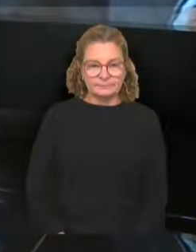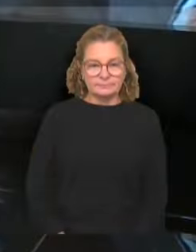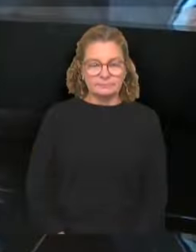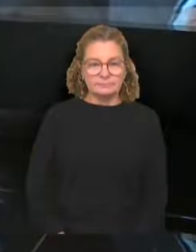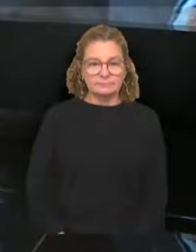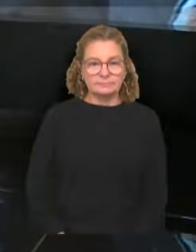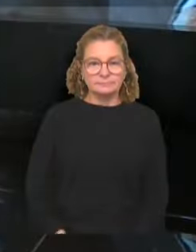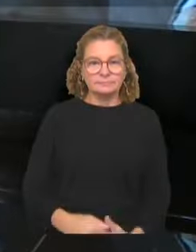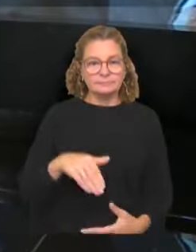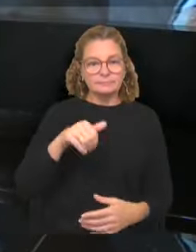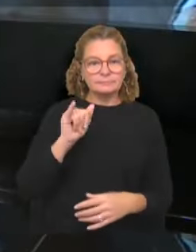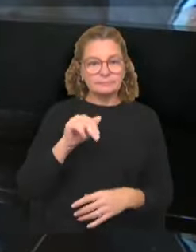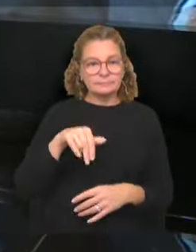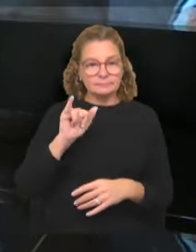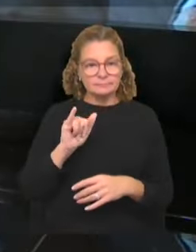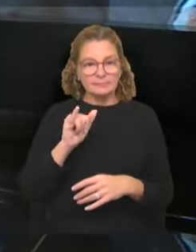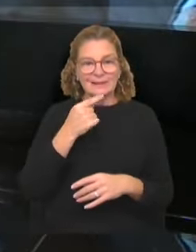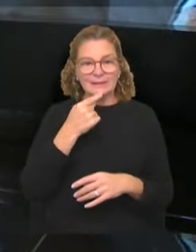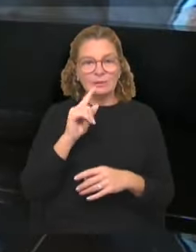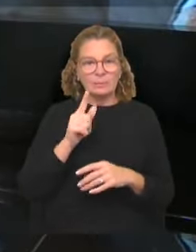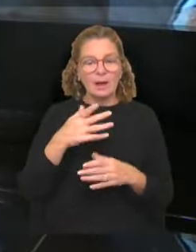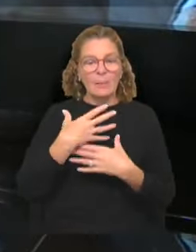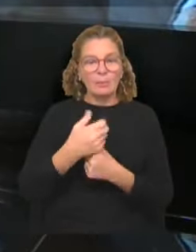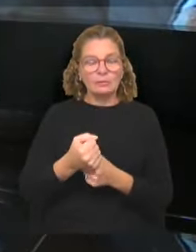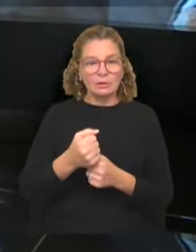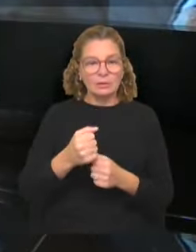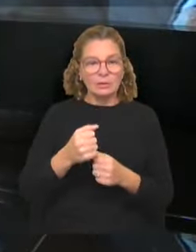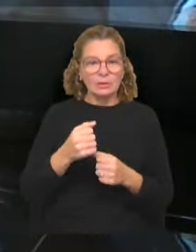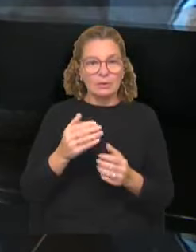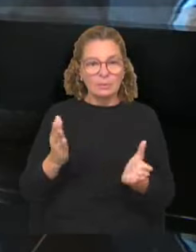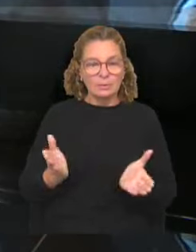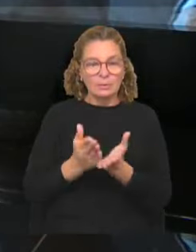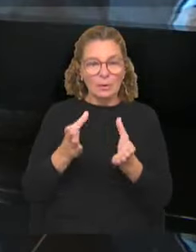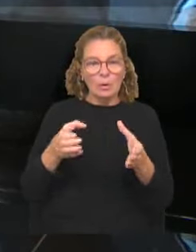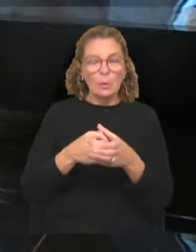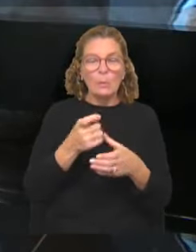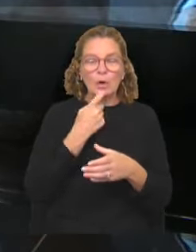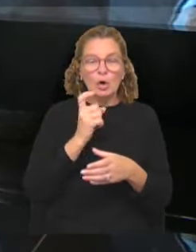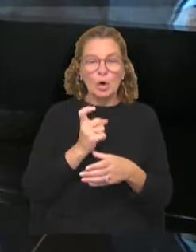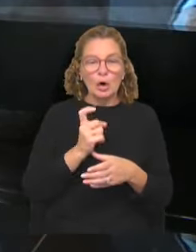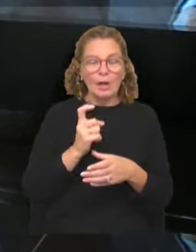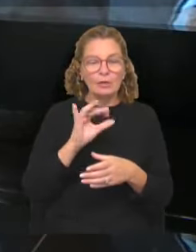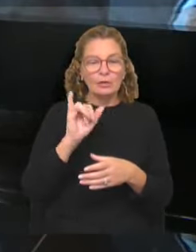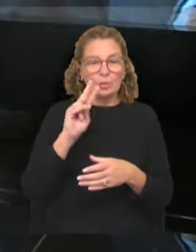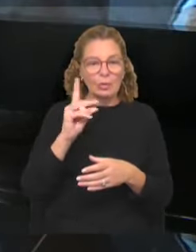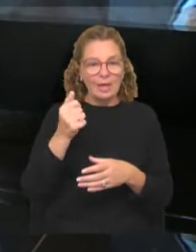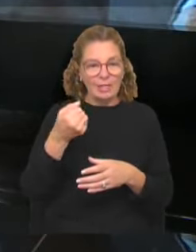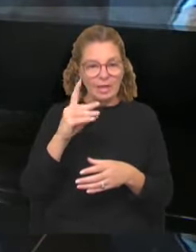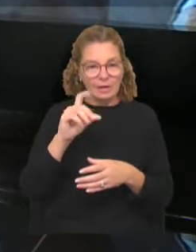Anin Ríos también dijo que van a estar apoyando al plebiscito que impulsa el sector Ciudadanos del Partido Colorado para establecer la